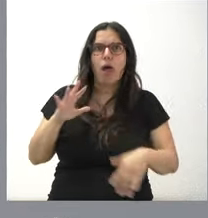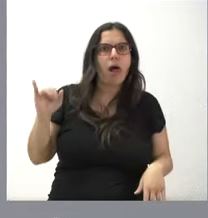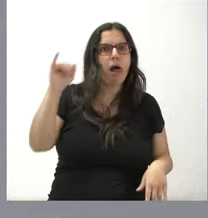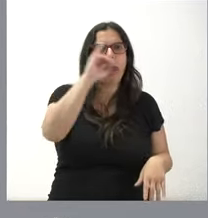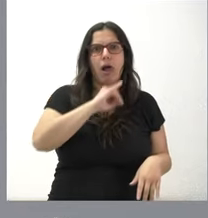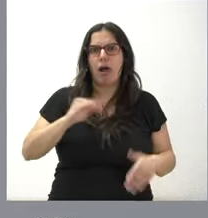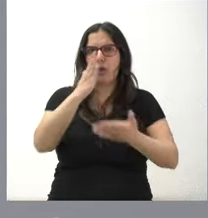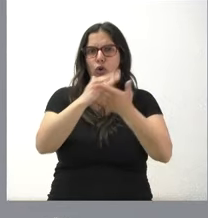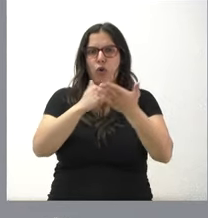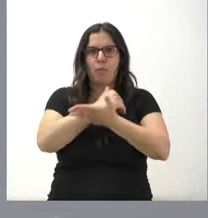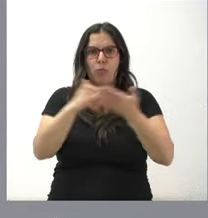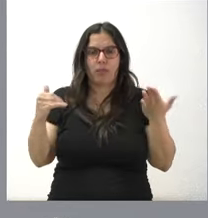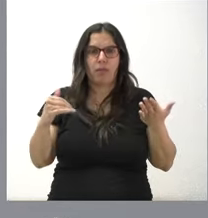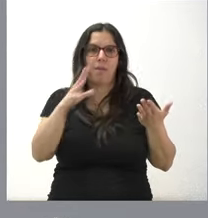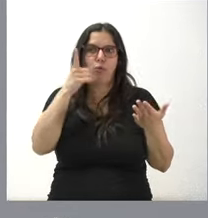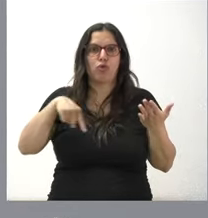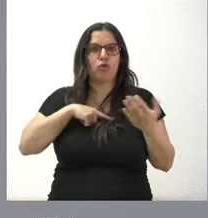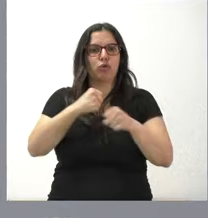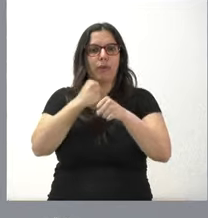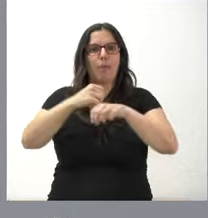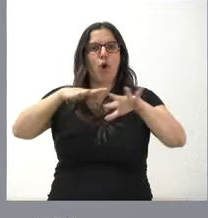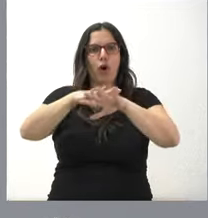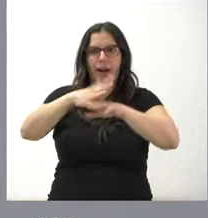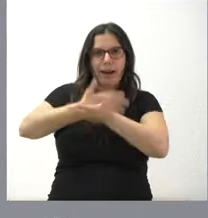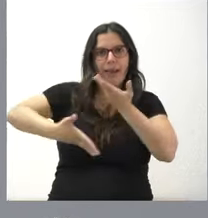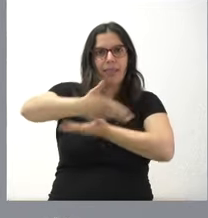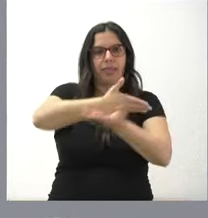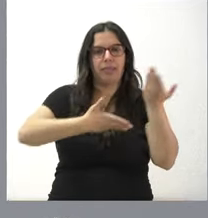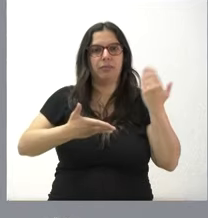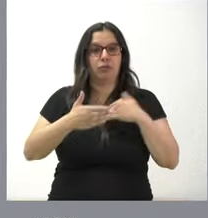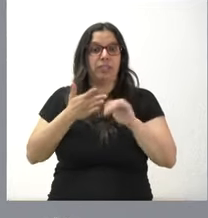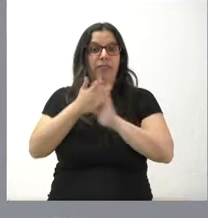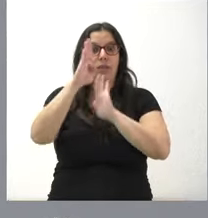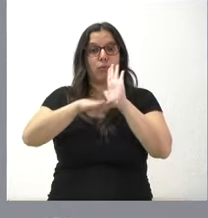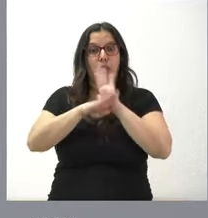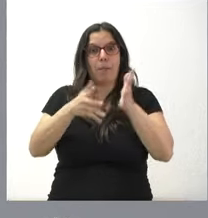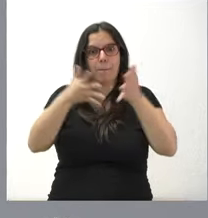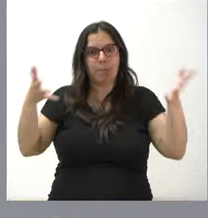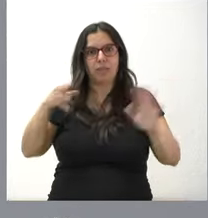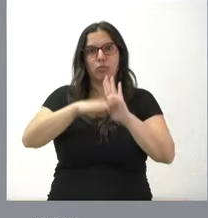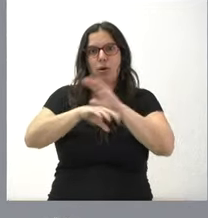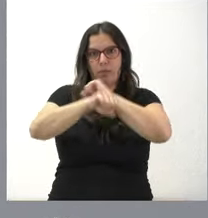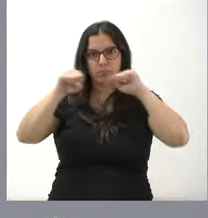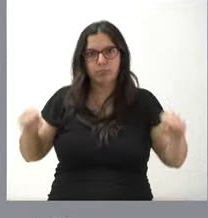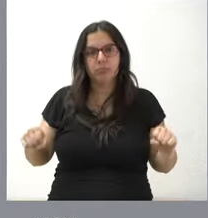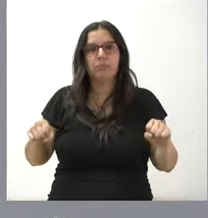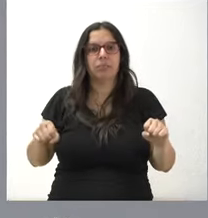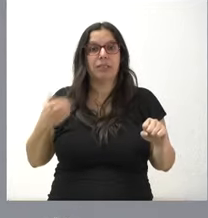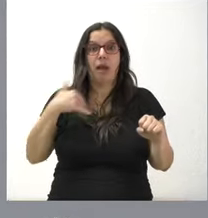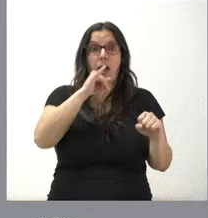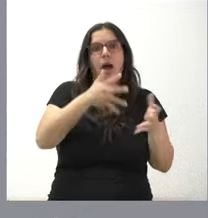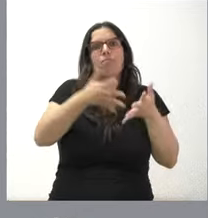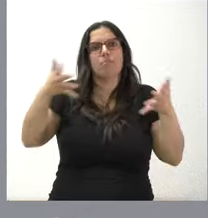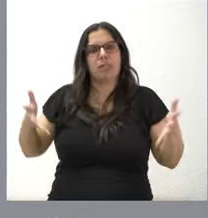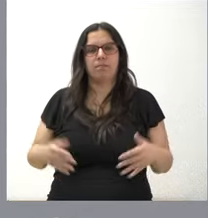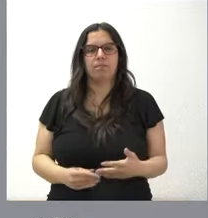nuestra comunidad, que es una comunidad que trabaja en red. Por tanto, fortalecer y ampliar el programa de trasplantes que existe en nuestra comunidad